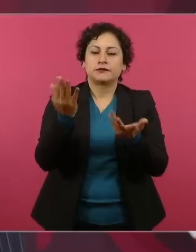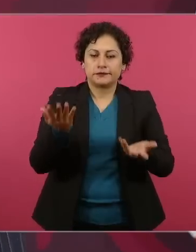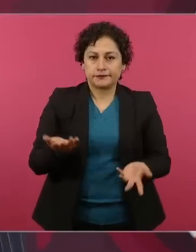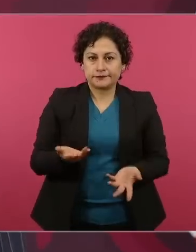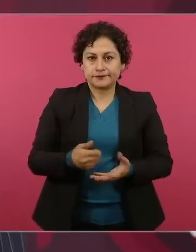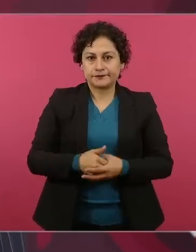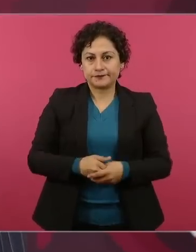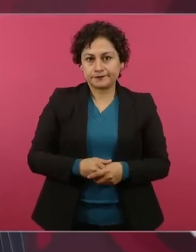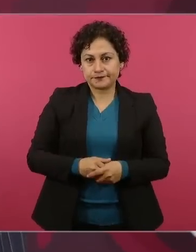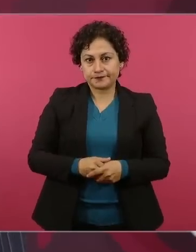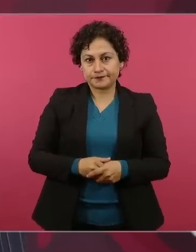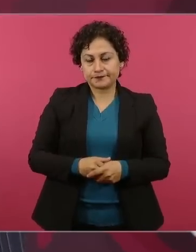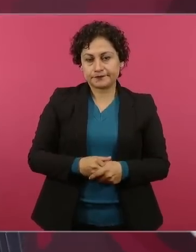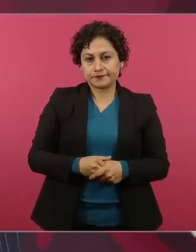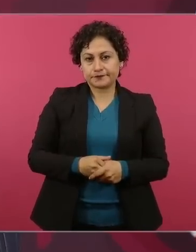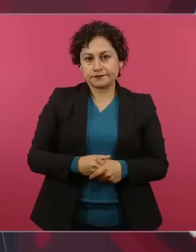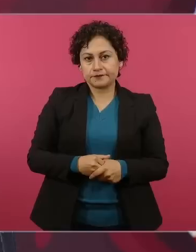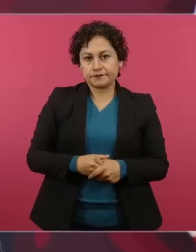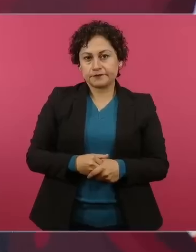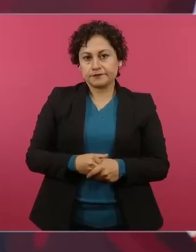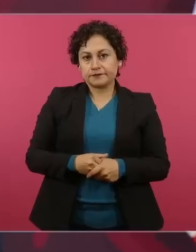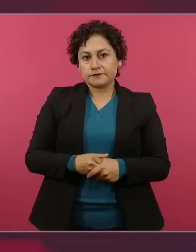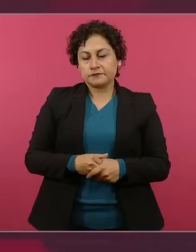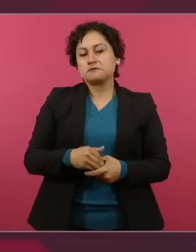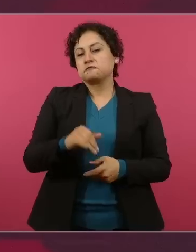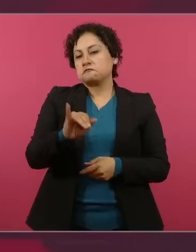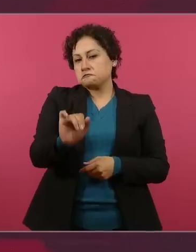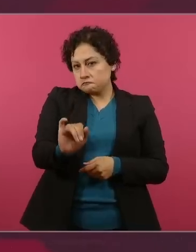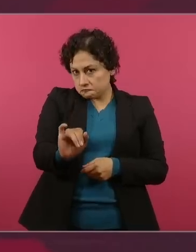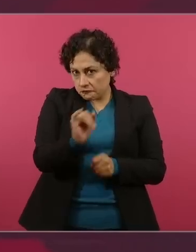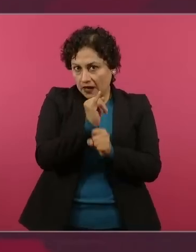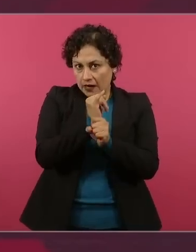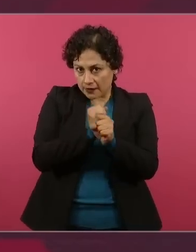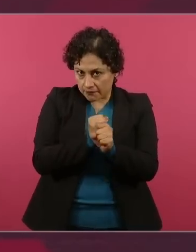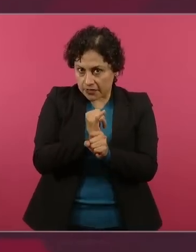y si hay algunos avanzos